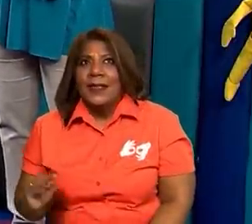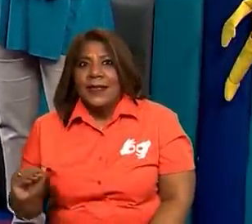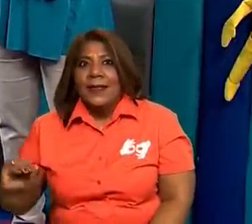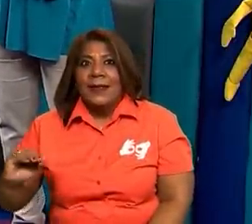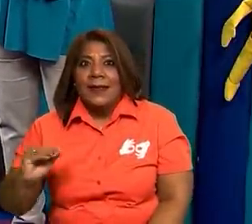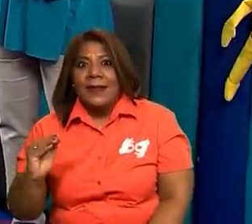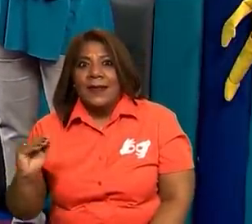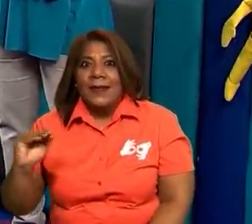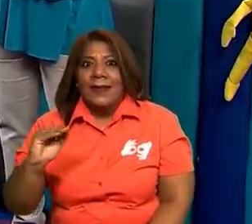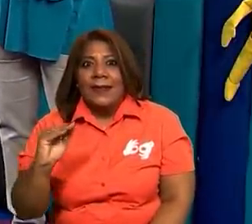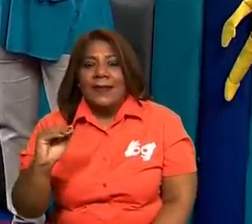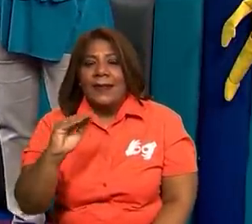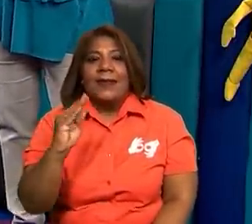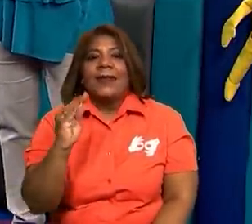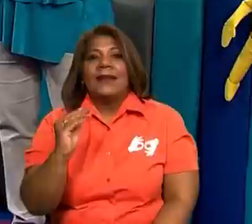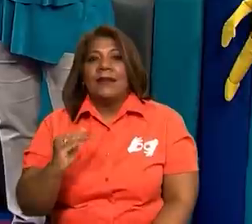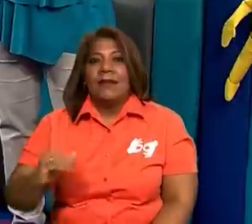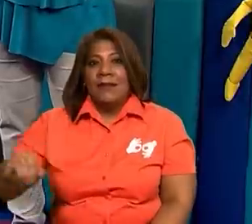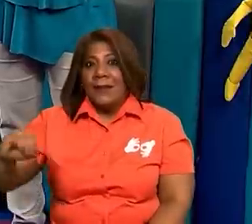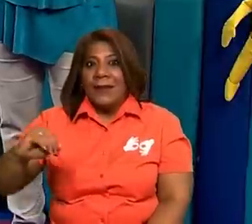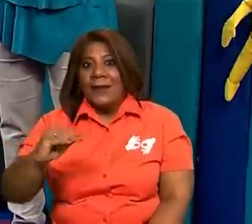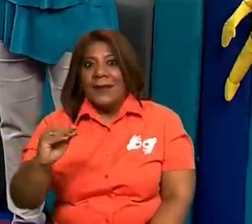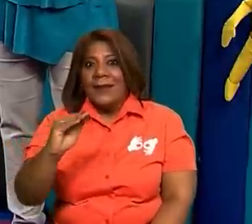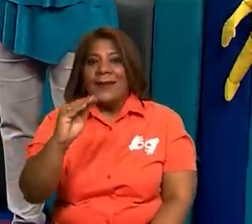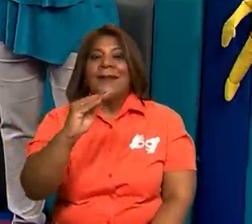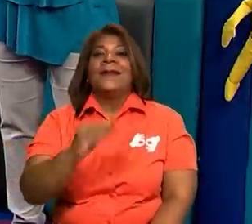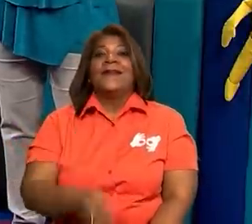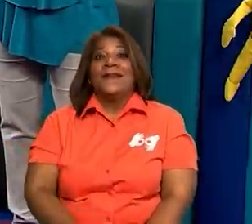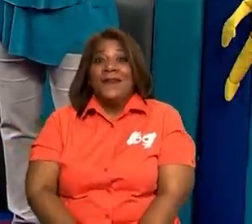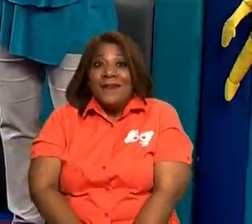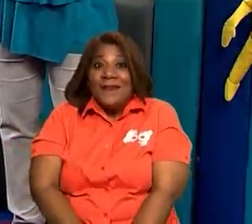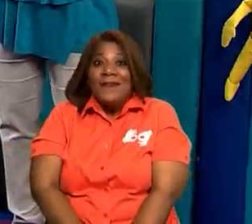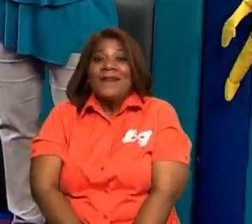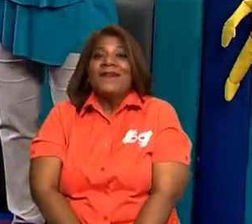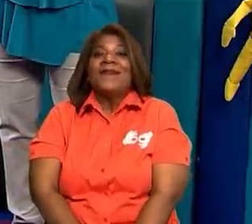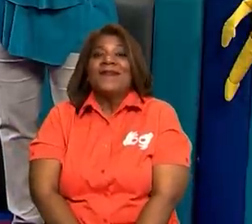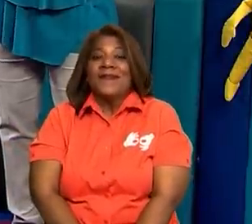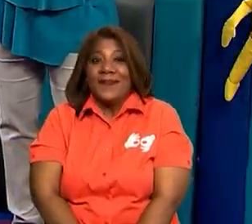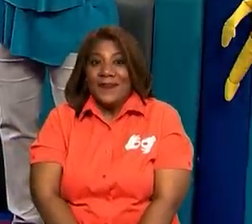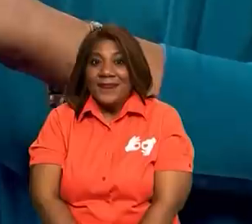las, los dientes de arriba y los dientes de abajo y hacemos el sonido.